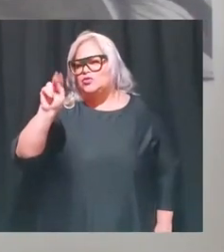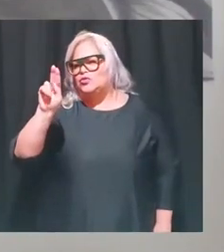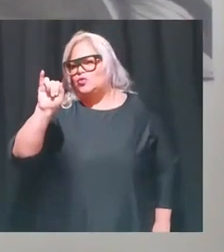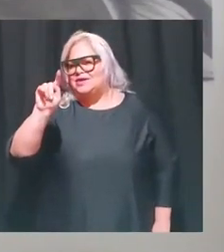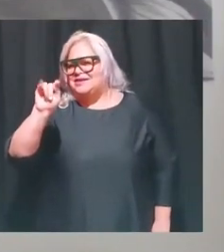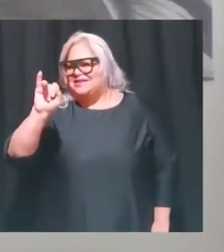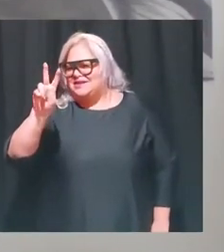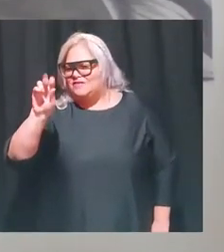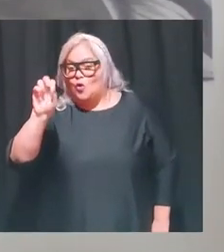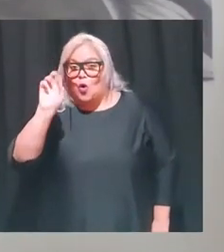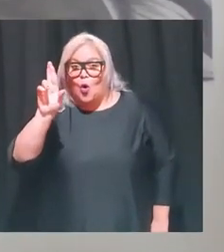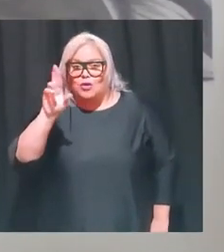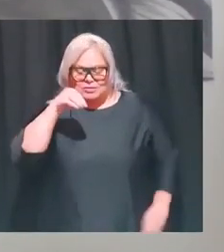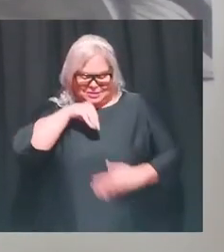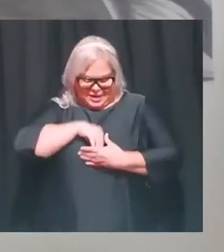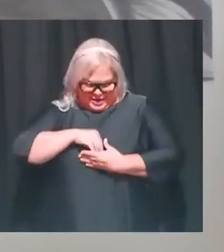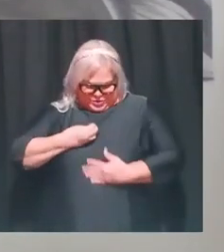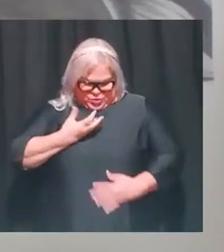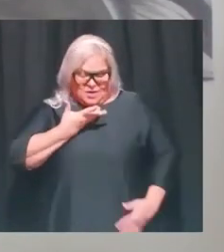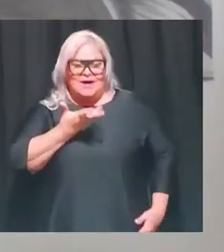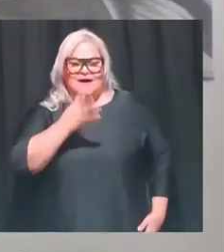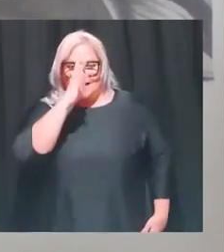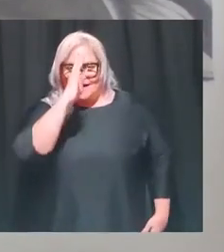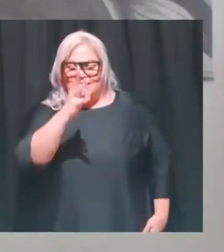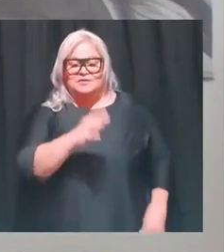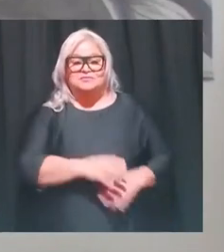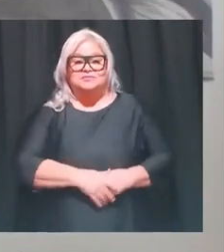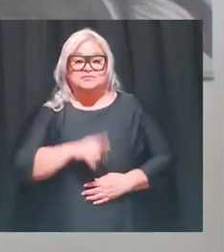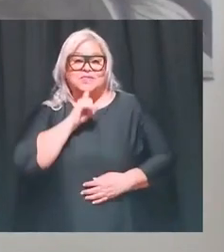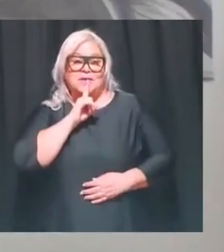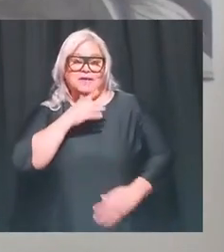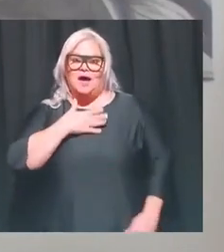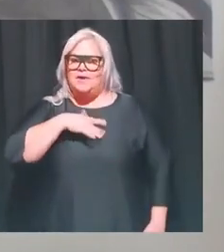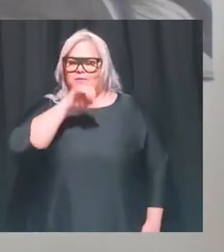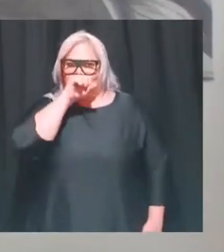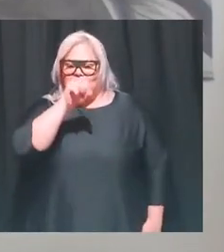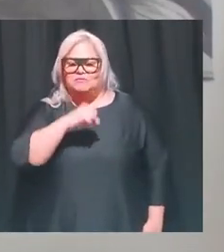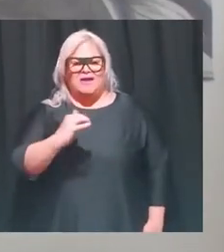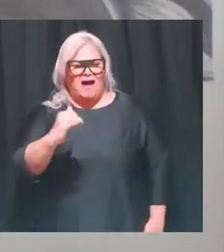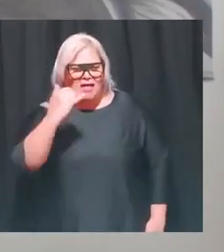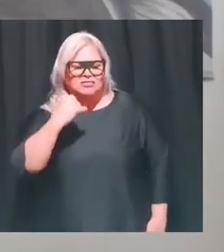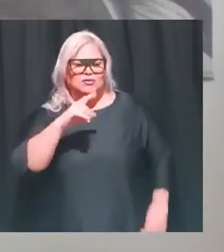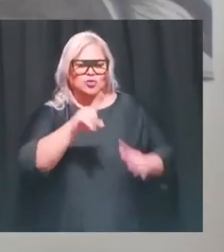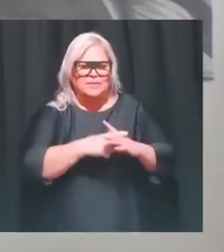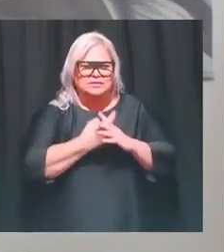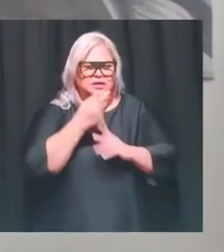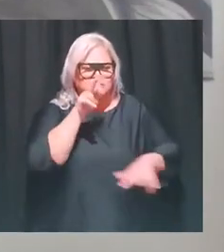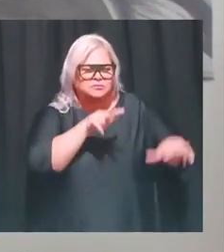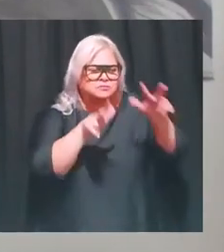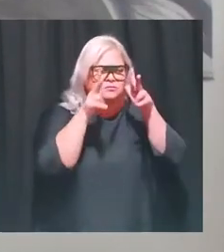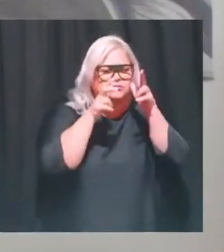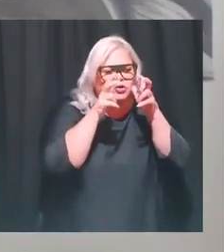adentro hacia afuera. Que la verdad que a mí me encanta. Yo empecé con el dibujo realista y todavía